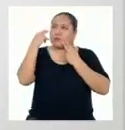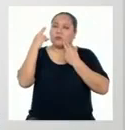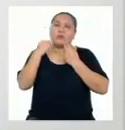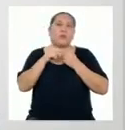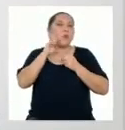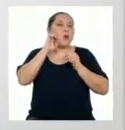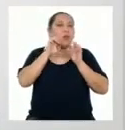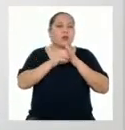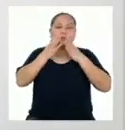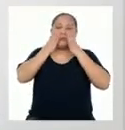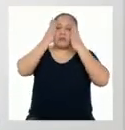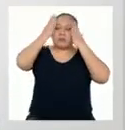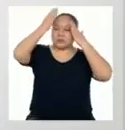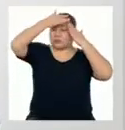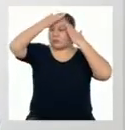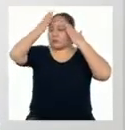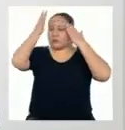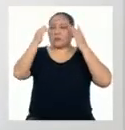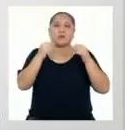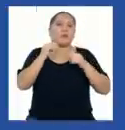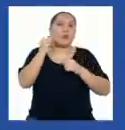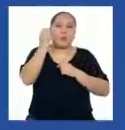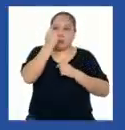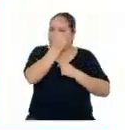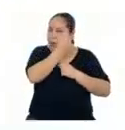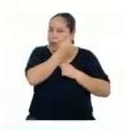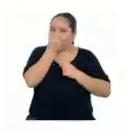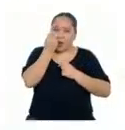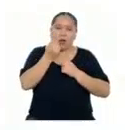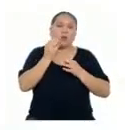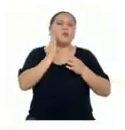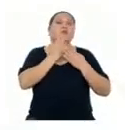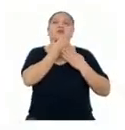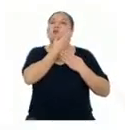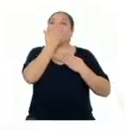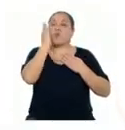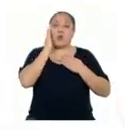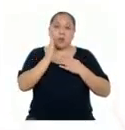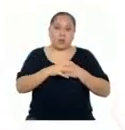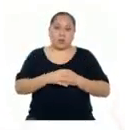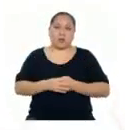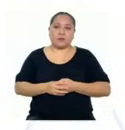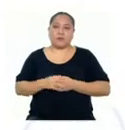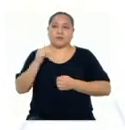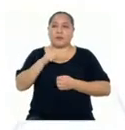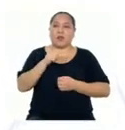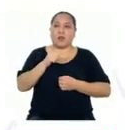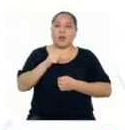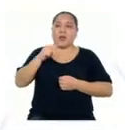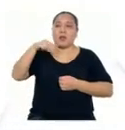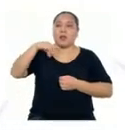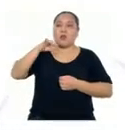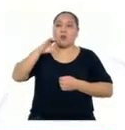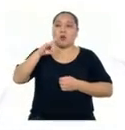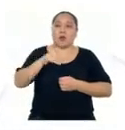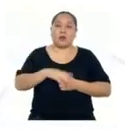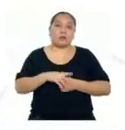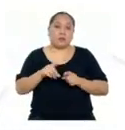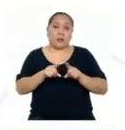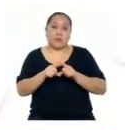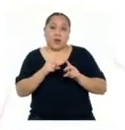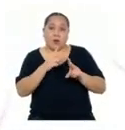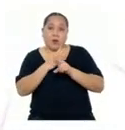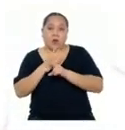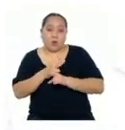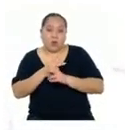Como mascarillas Maquillajes Toallitas Y envases La energía nuclear También se puede utilizar Para mejorar Inocuidad